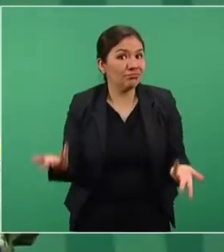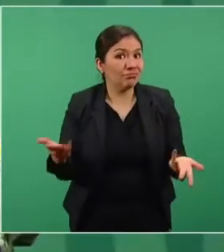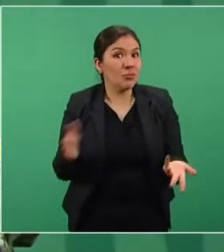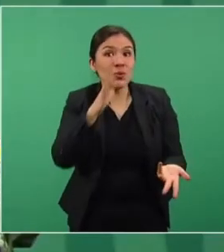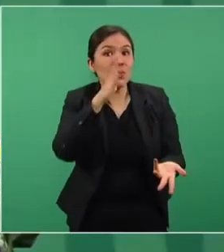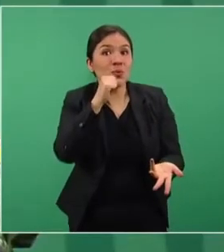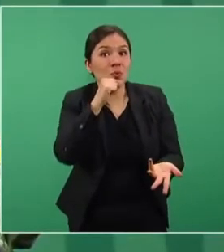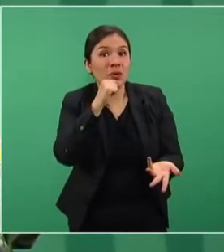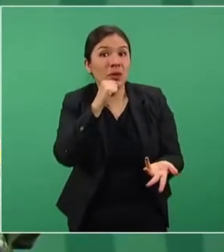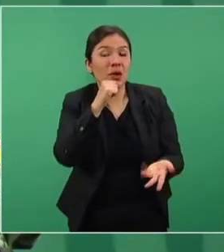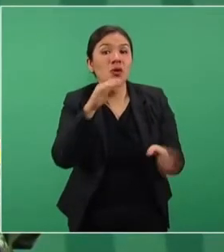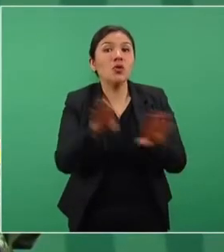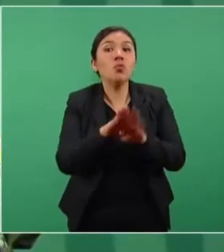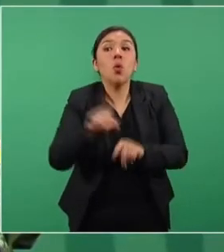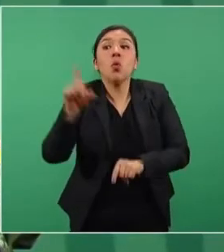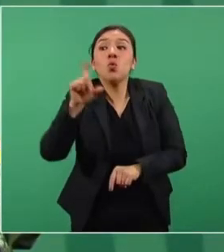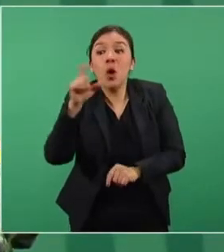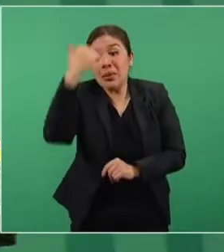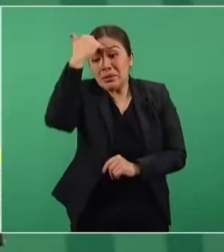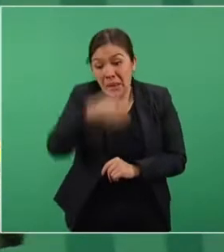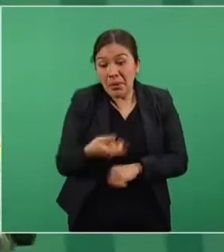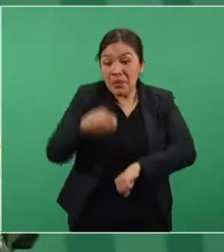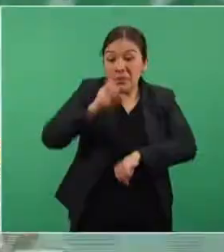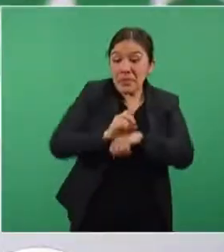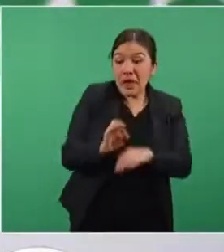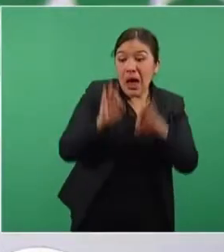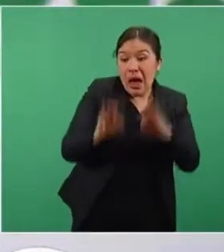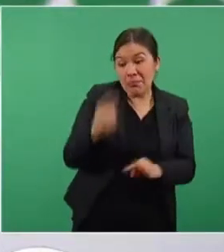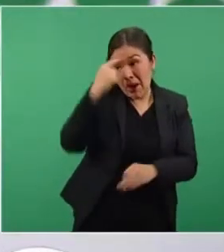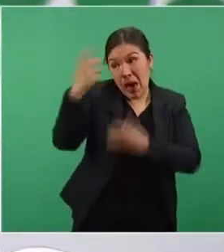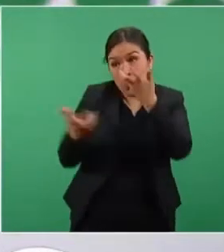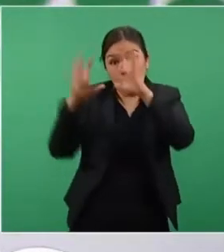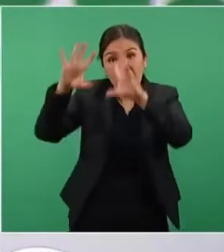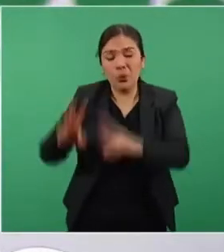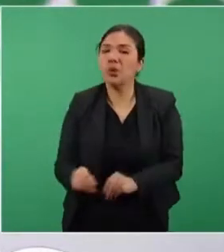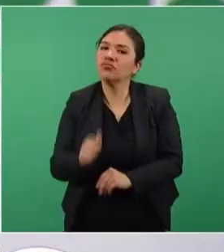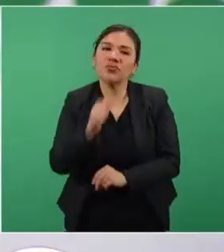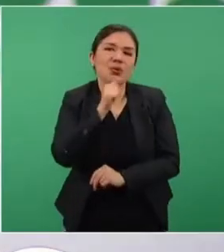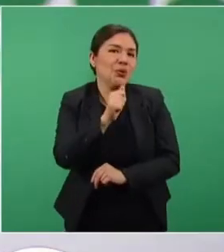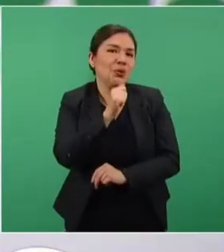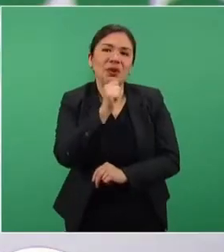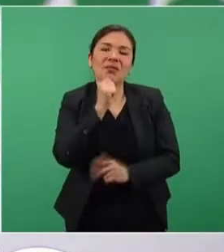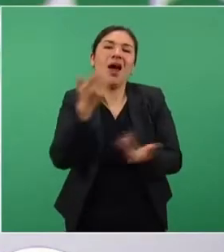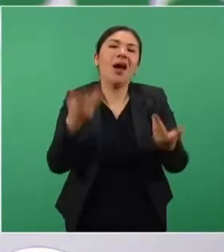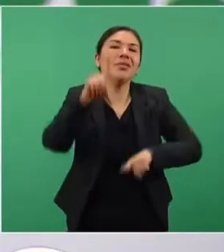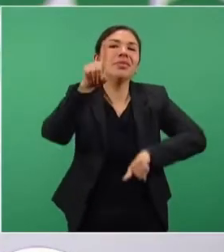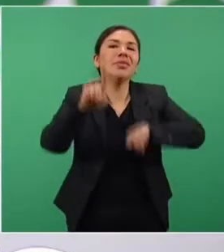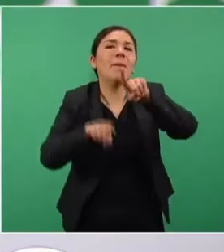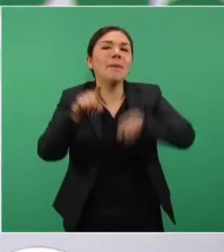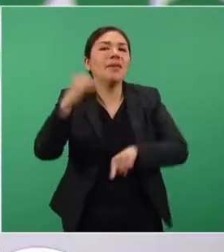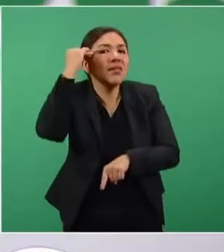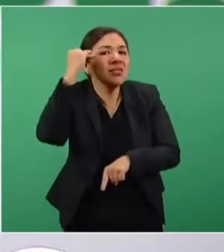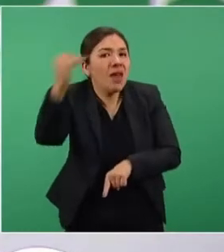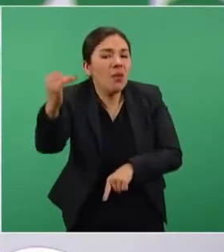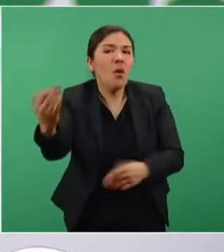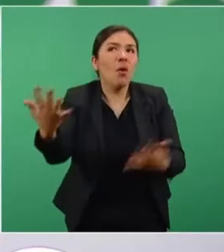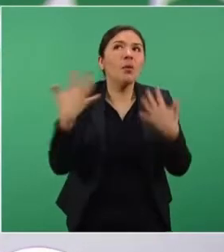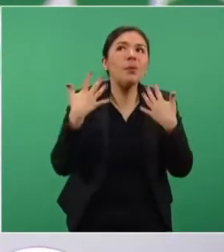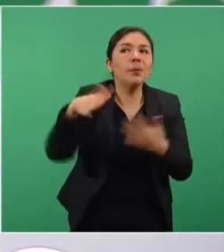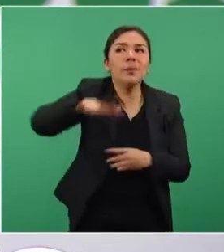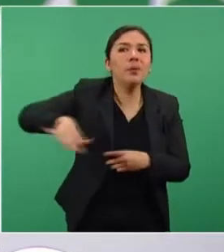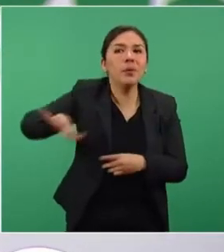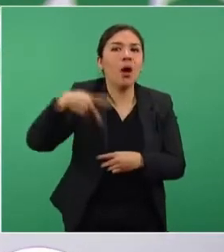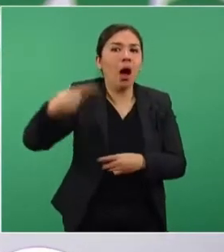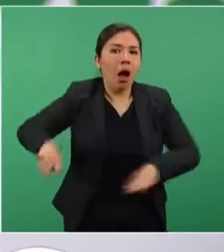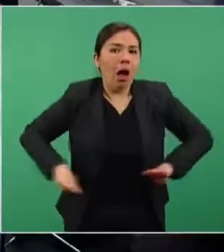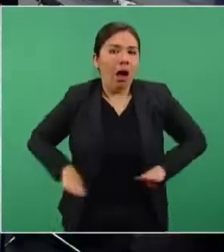días para controlar, todo es de acuerdo a cómo se vayan presentando las condiciones meteorológicas